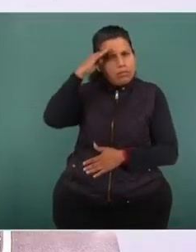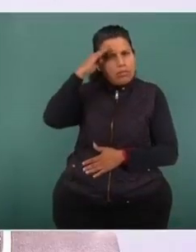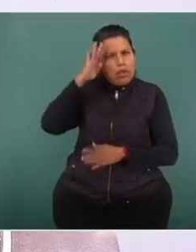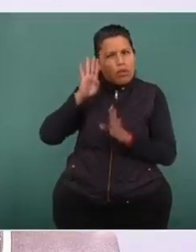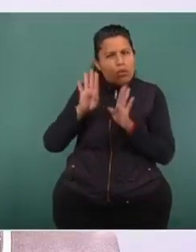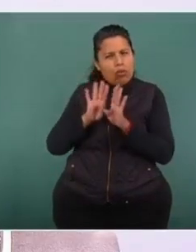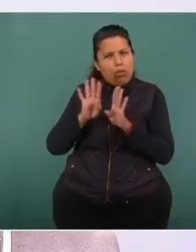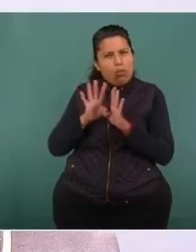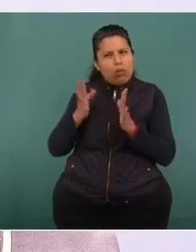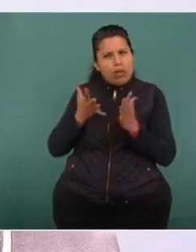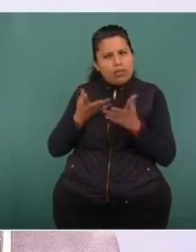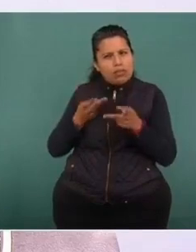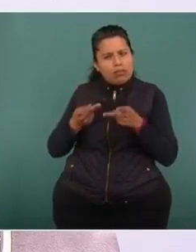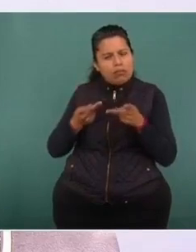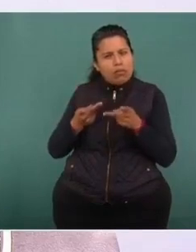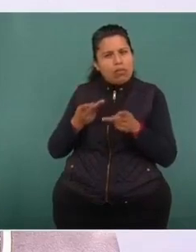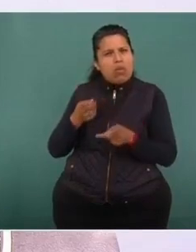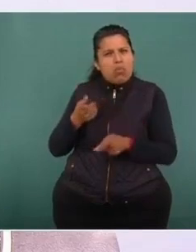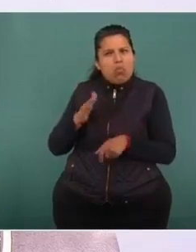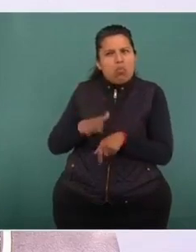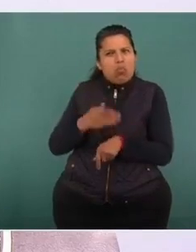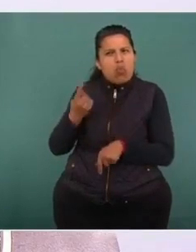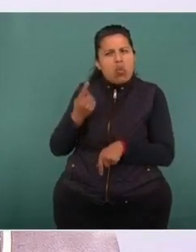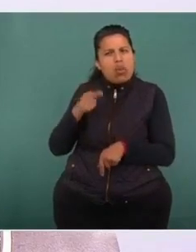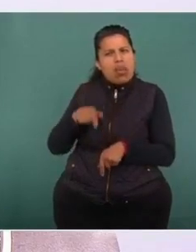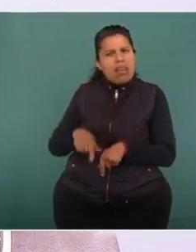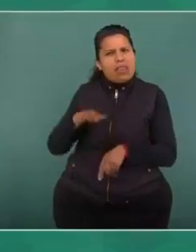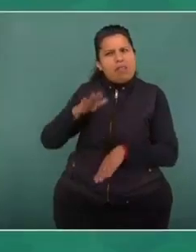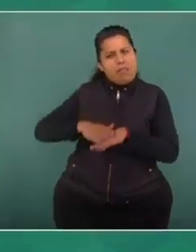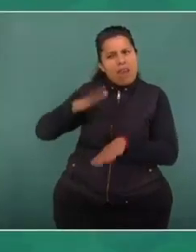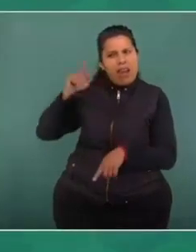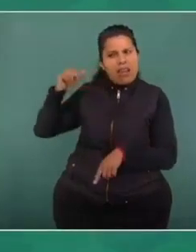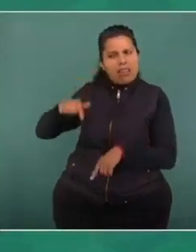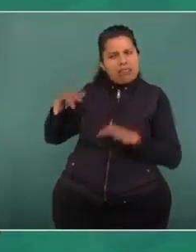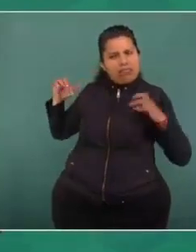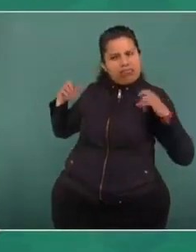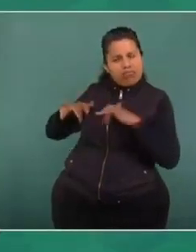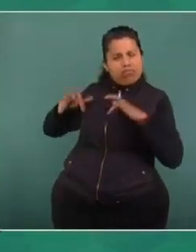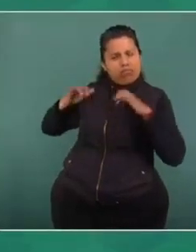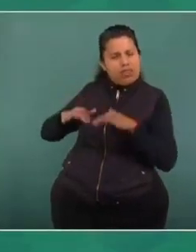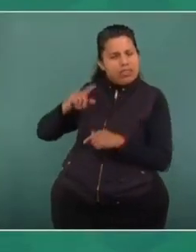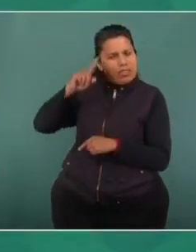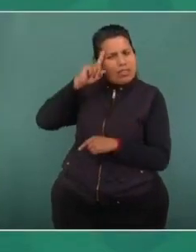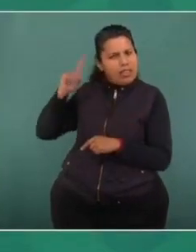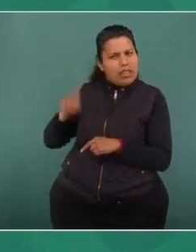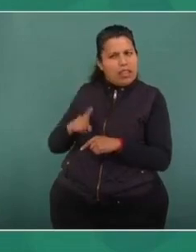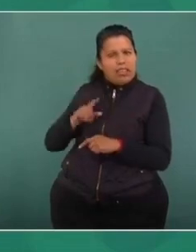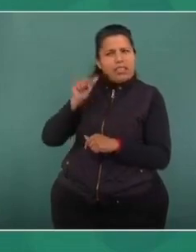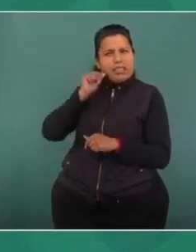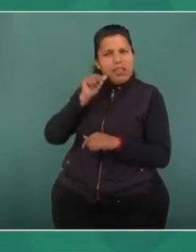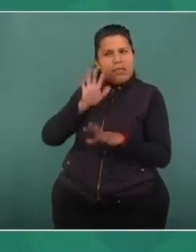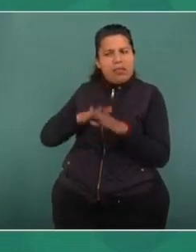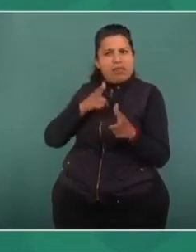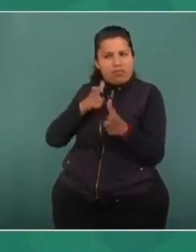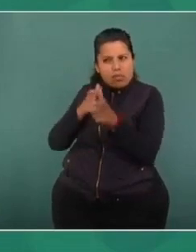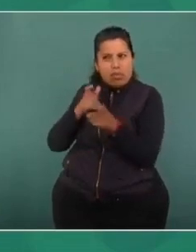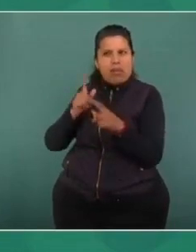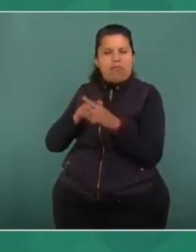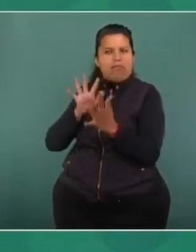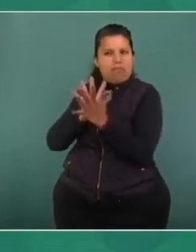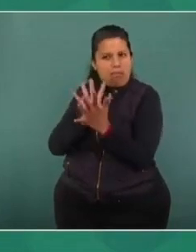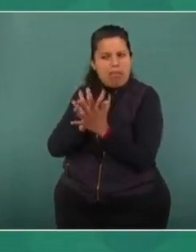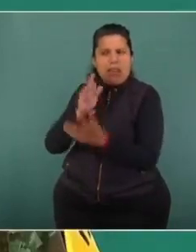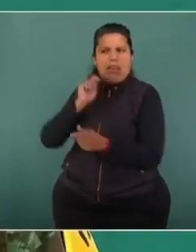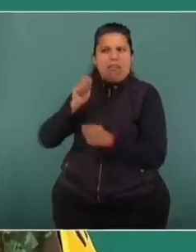el por qué se genera esta violencia aquí en el Estado, por qué hay esas confrontaciones entre grupos delictivos,